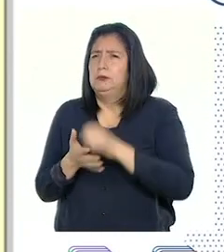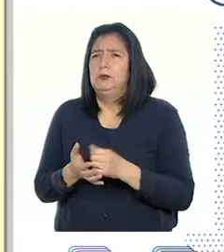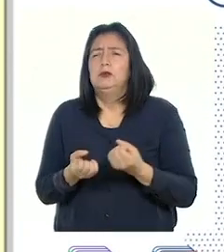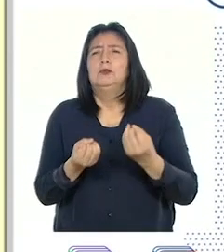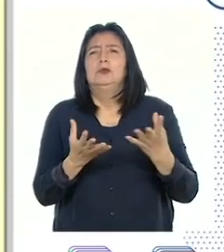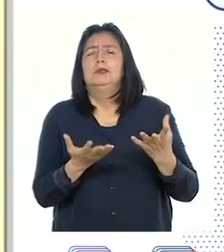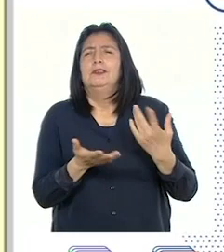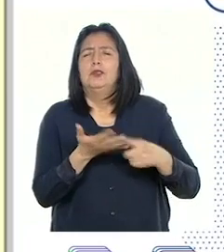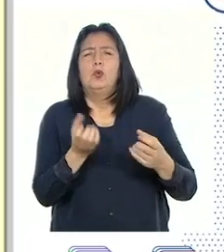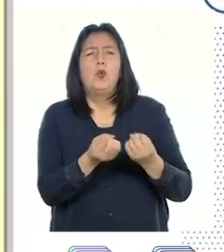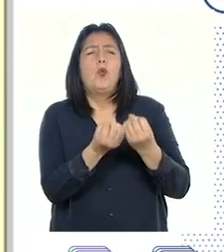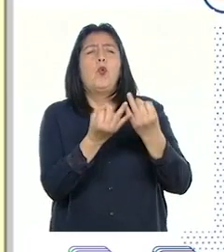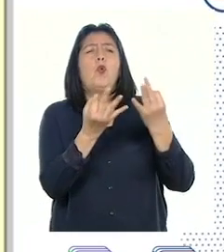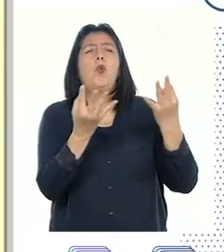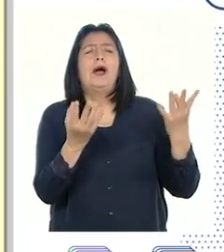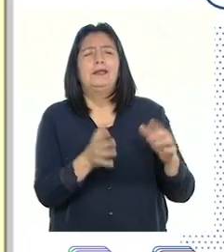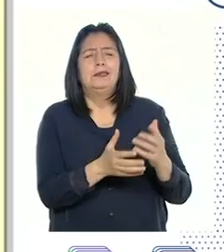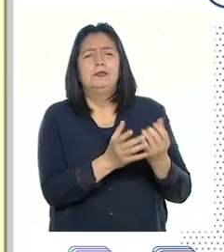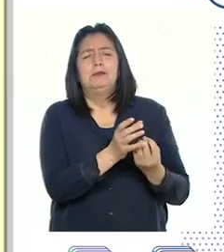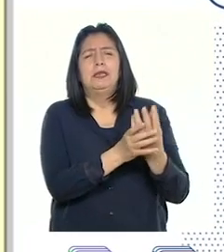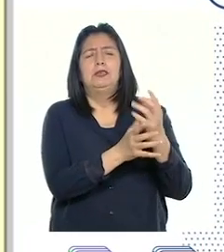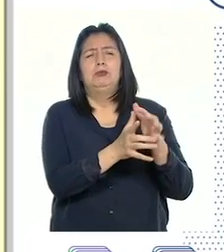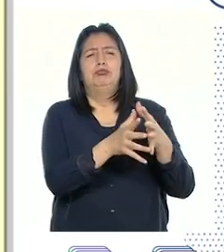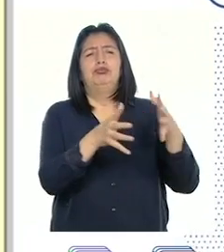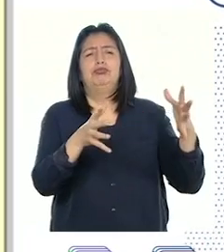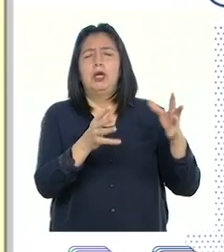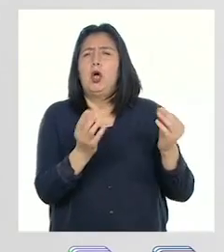calcular la densidad poblacional de una planta.